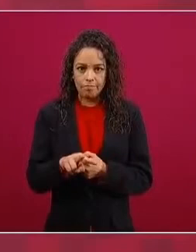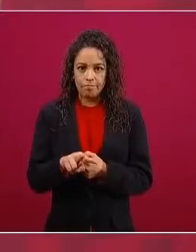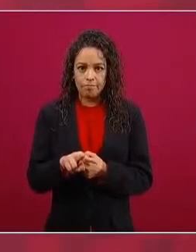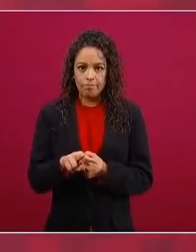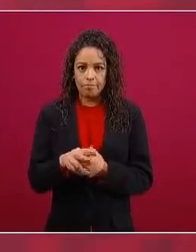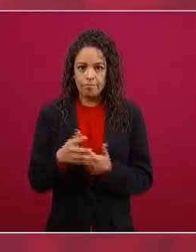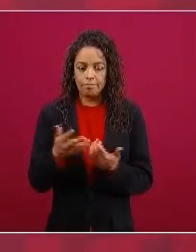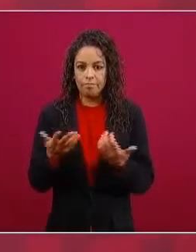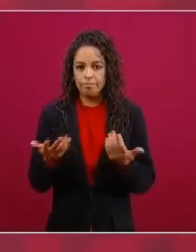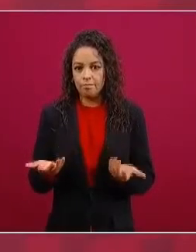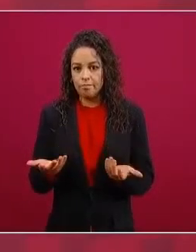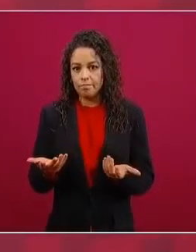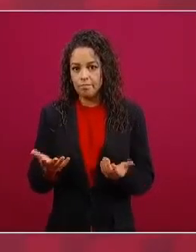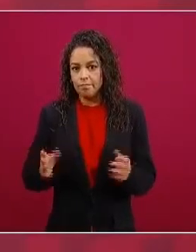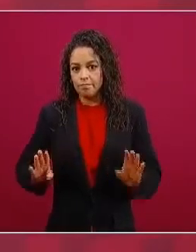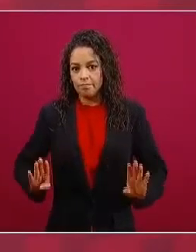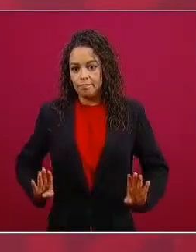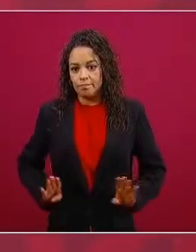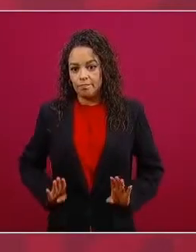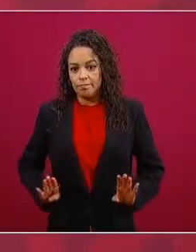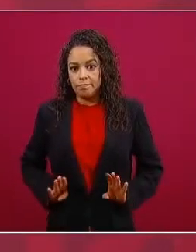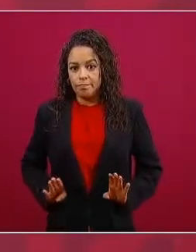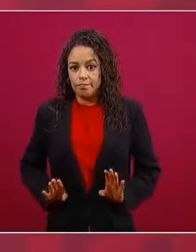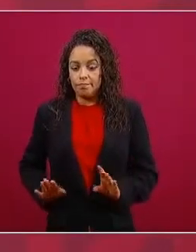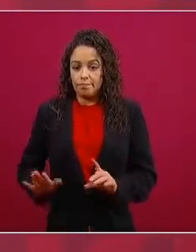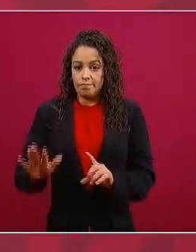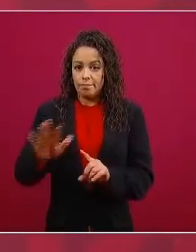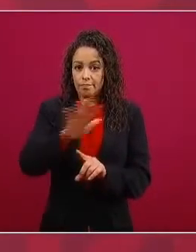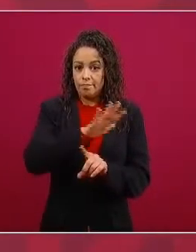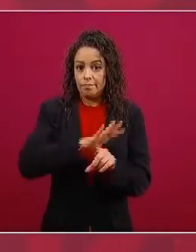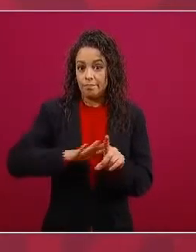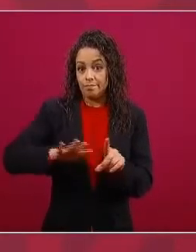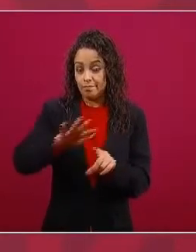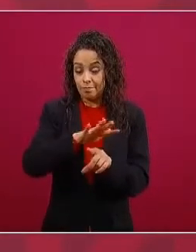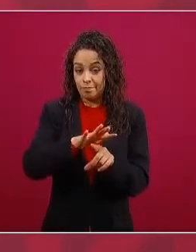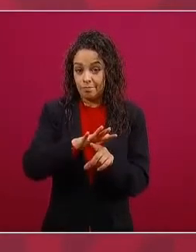porque los que se sentían dueños de México